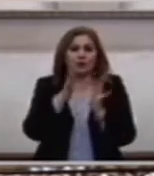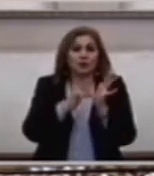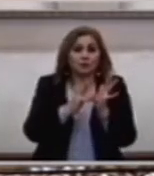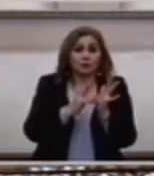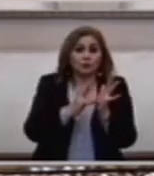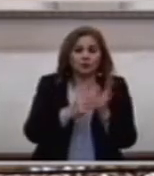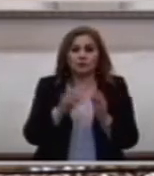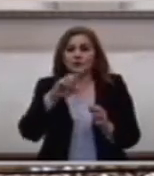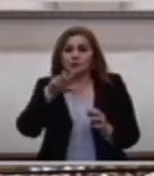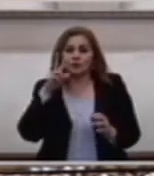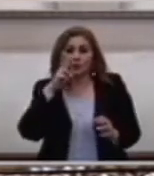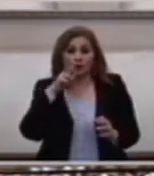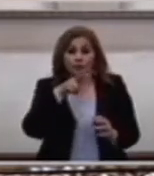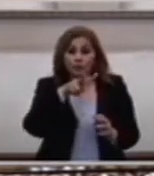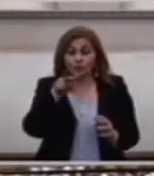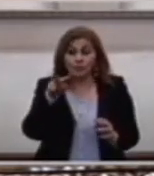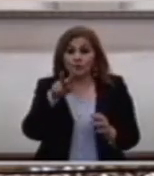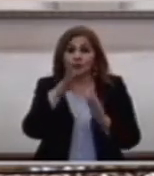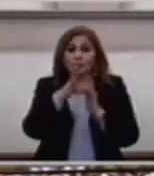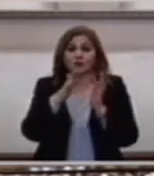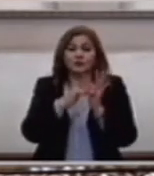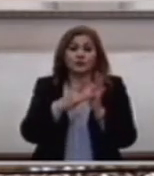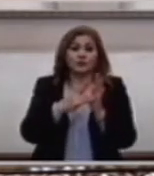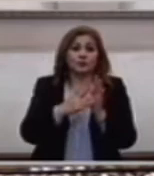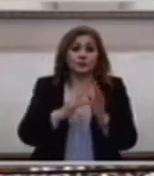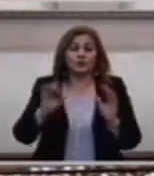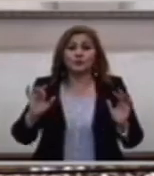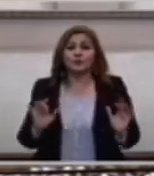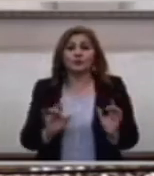Y lo mira Inmediatamente